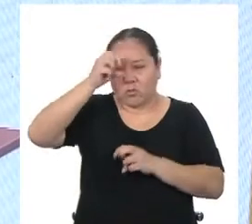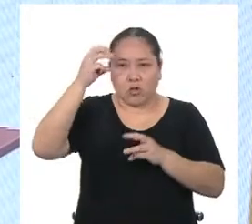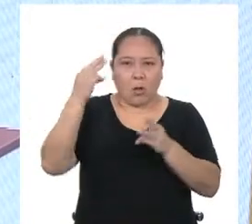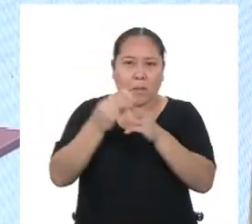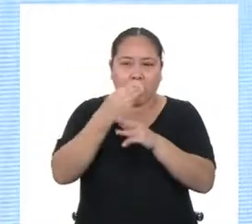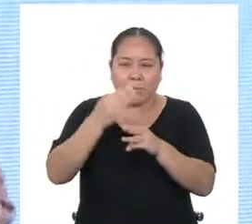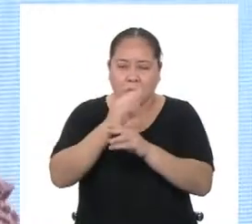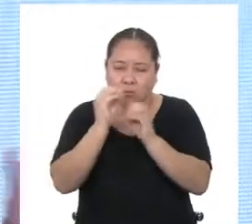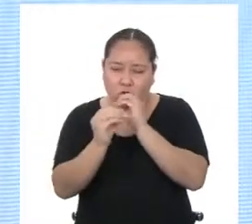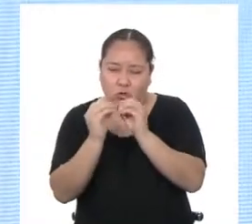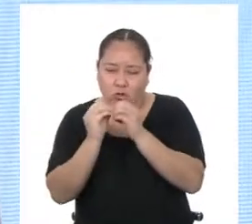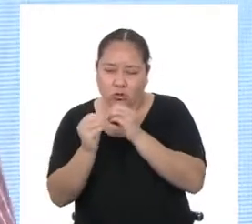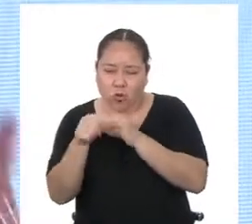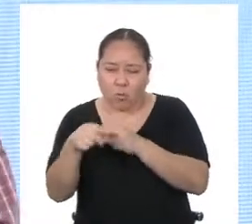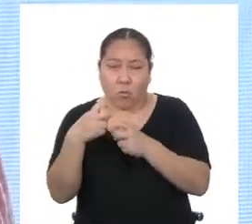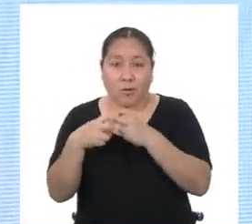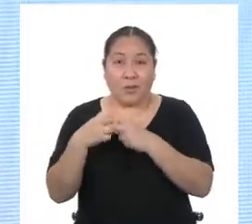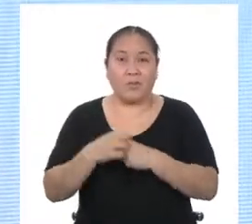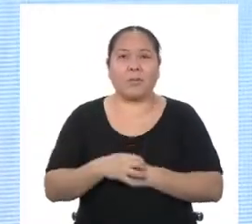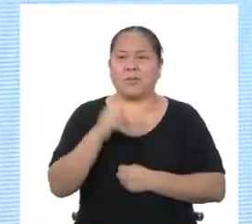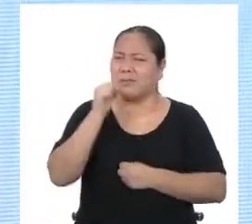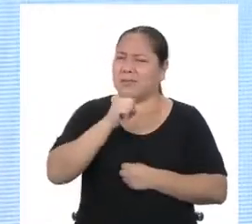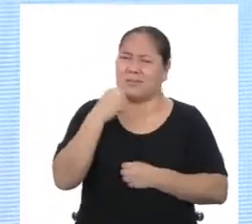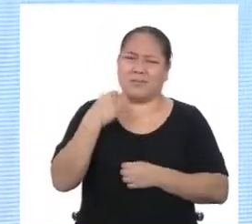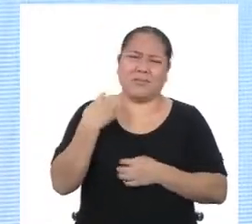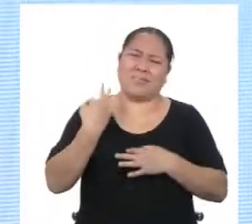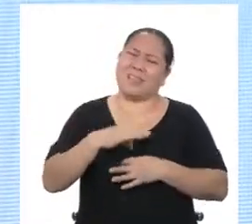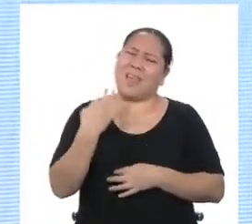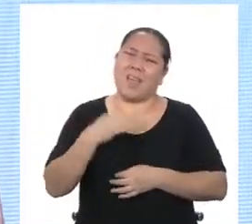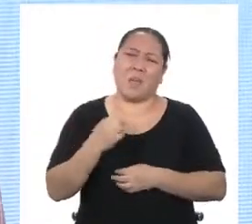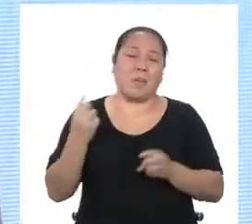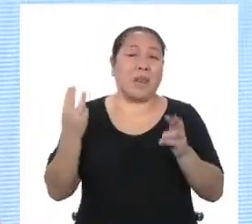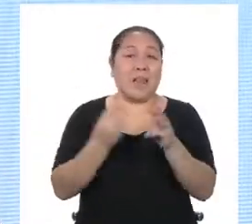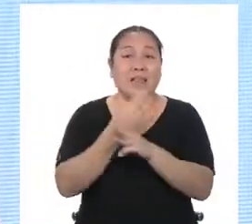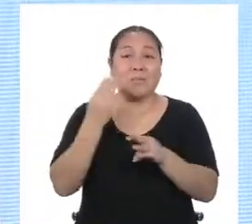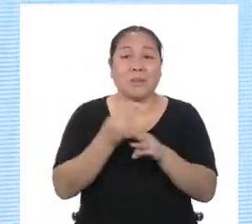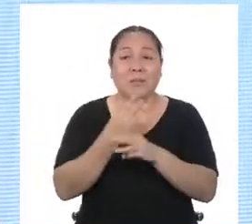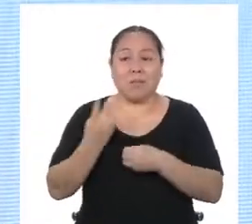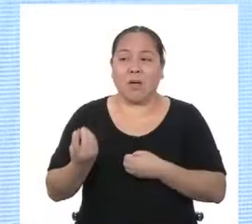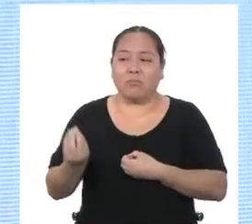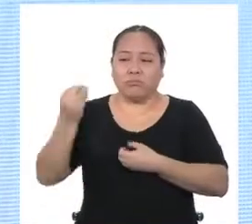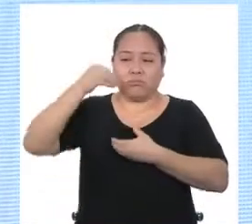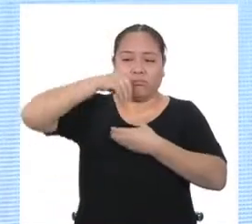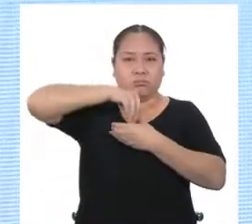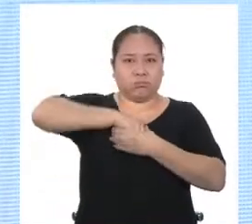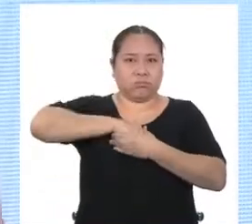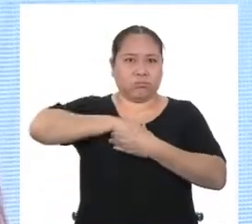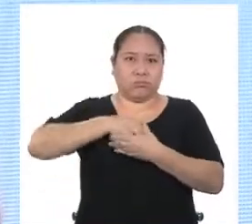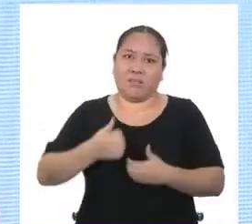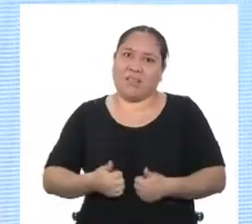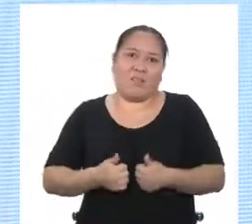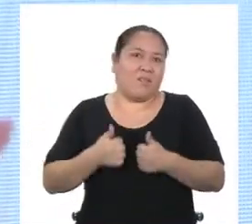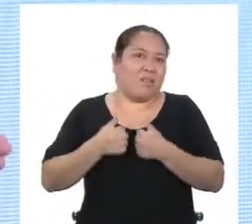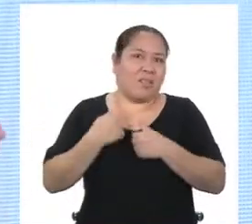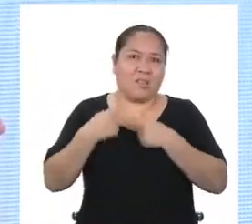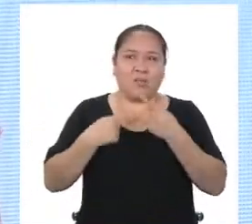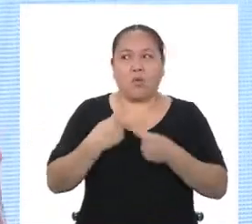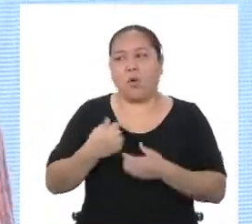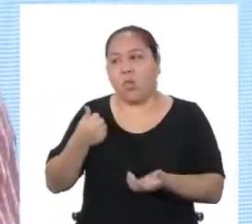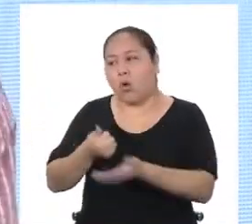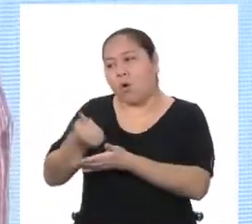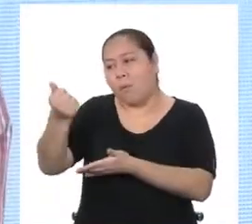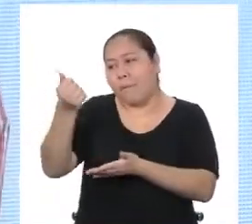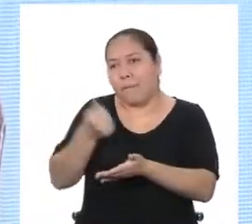una situación? Claro, todo el tiempo. Las matemáticas forman parte de nuestra vida. Cuando compramos